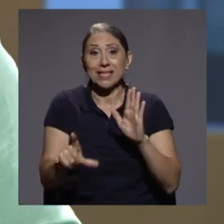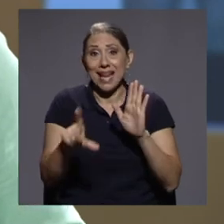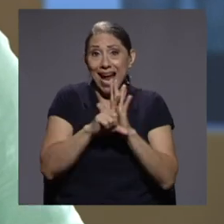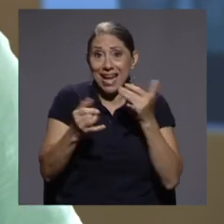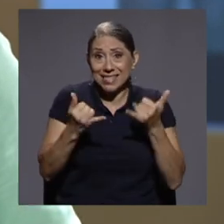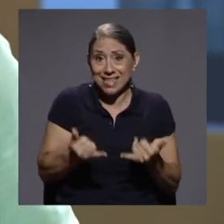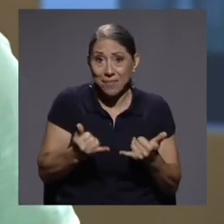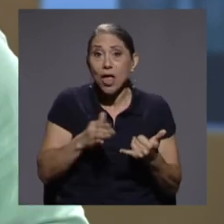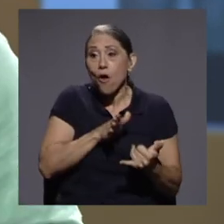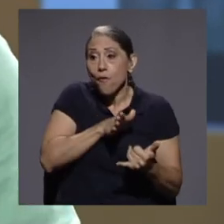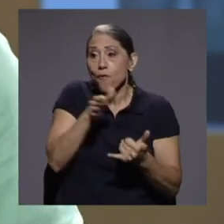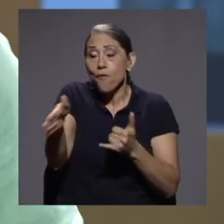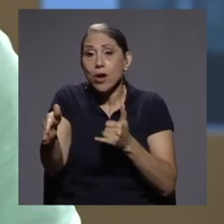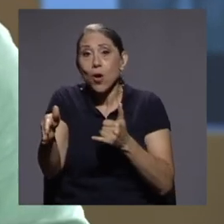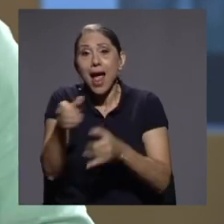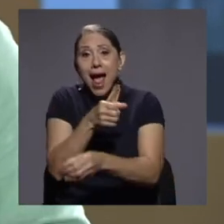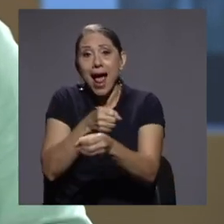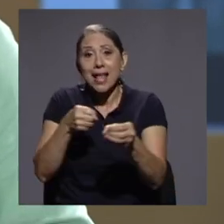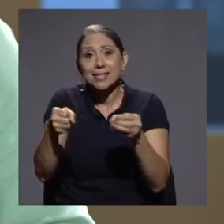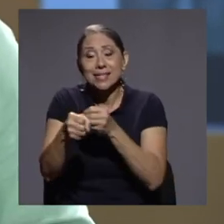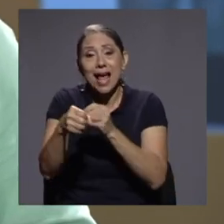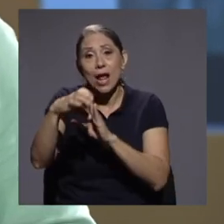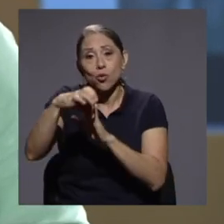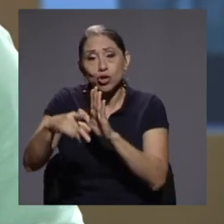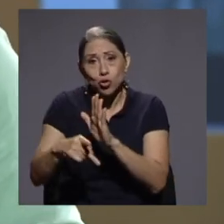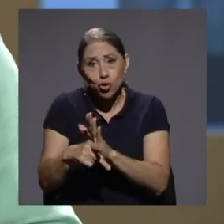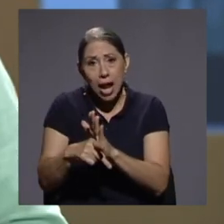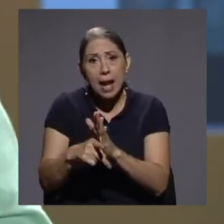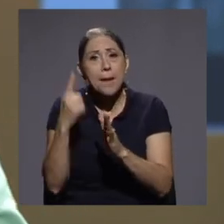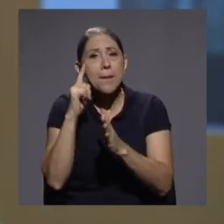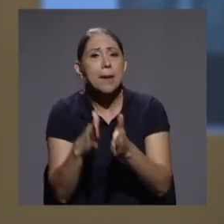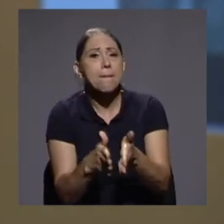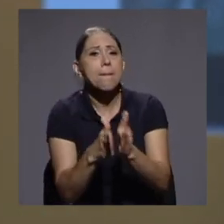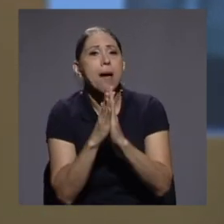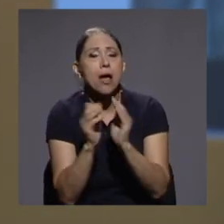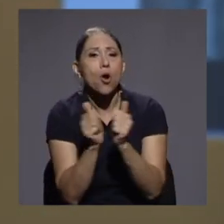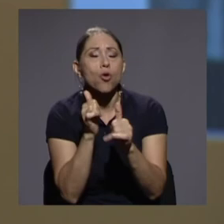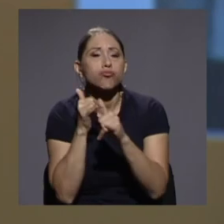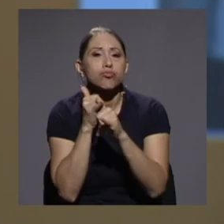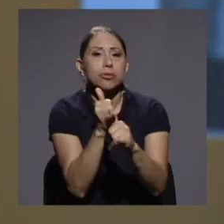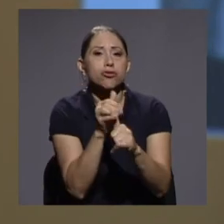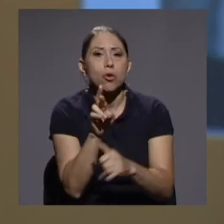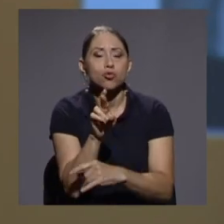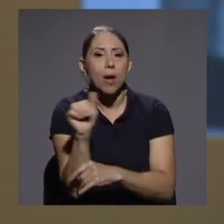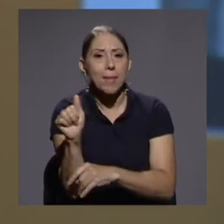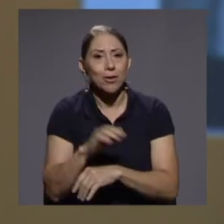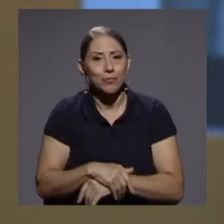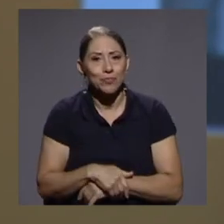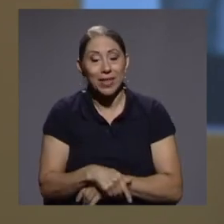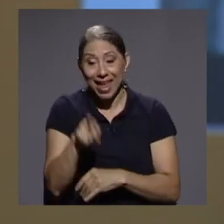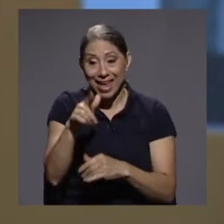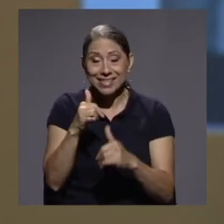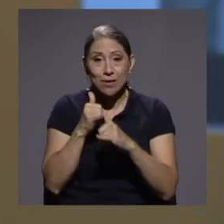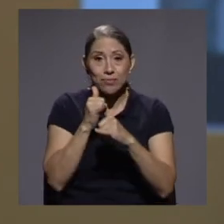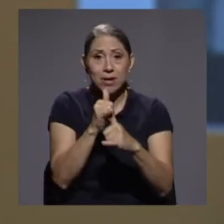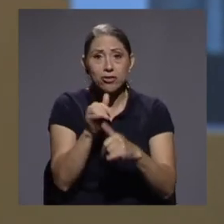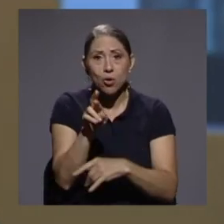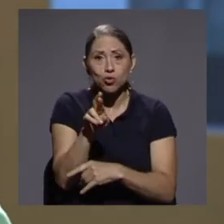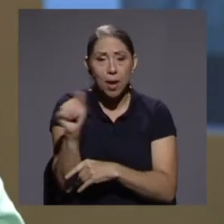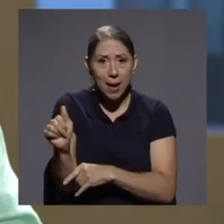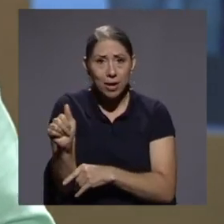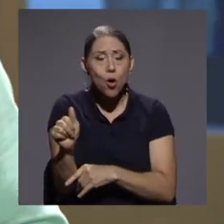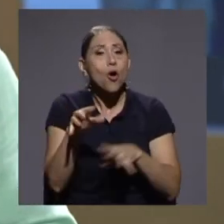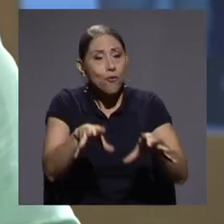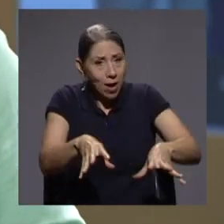información ante la sala constitucional por medio de un recurso de amparo. Este recurso de amparo fue atendido y